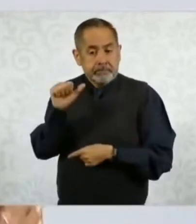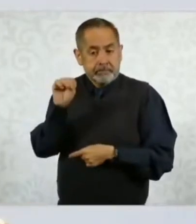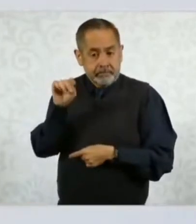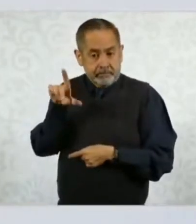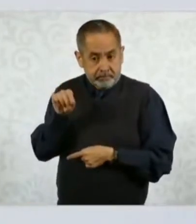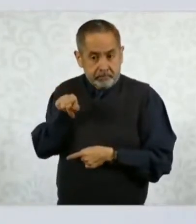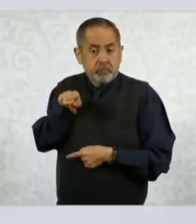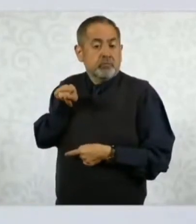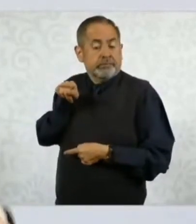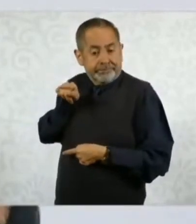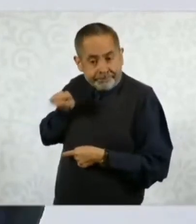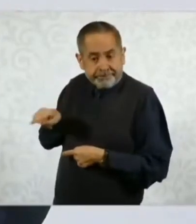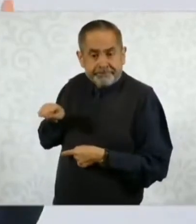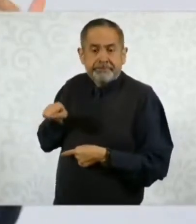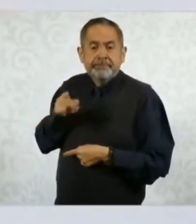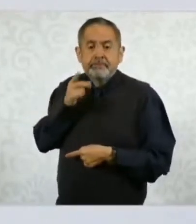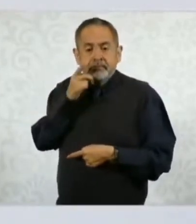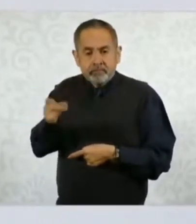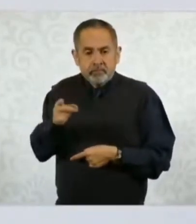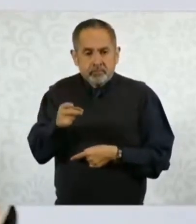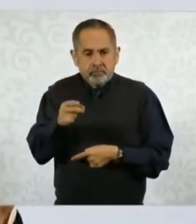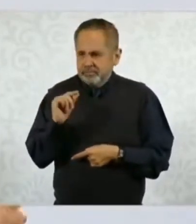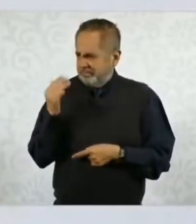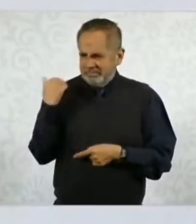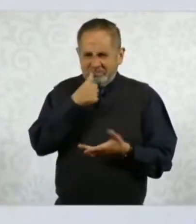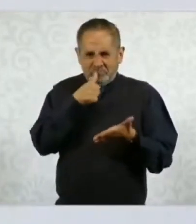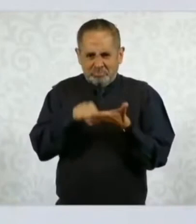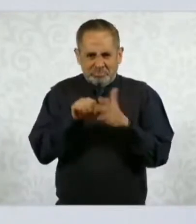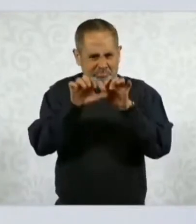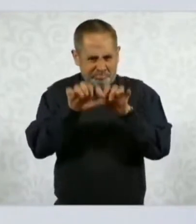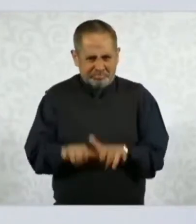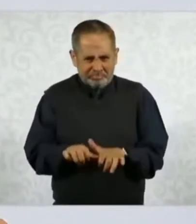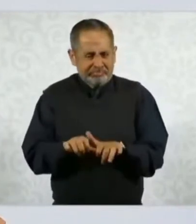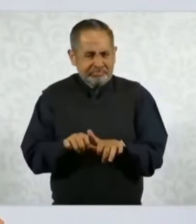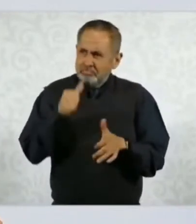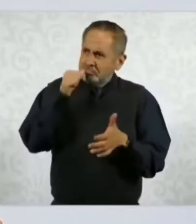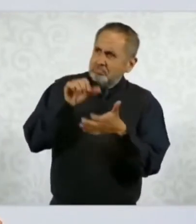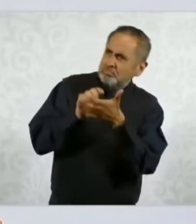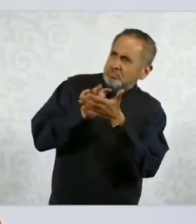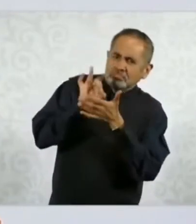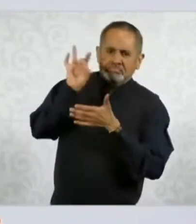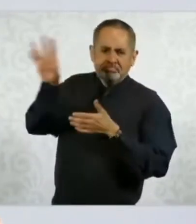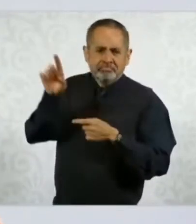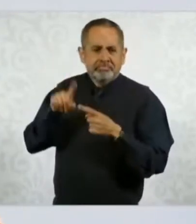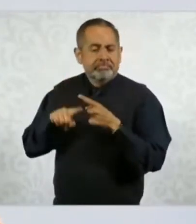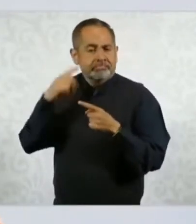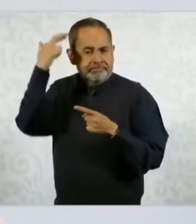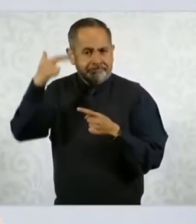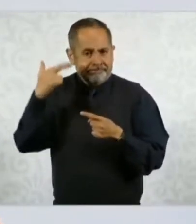una carta que leyó aquí al rey de España